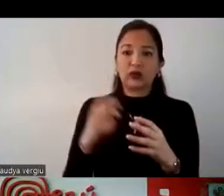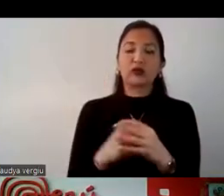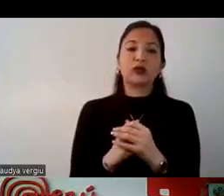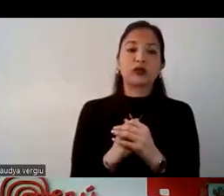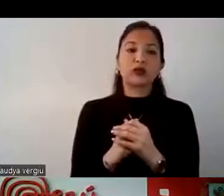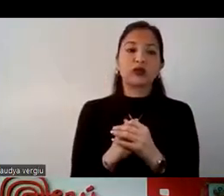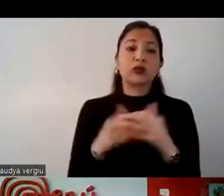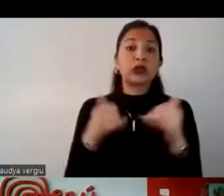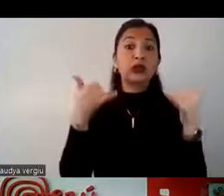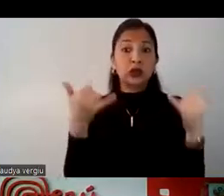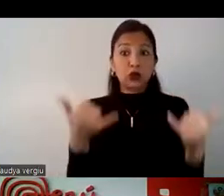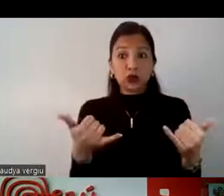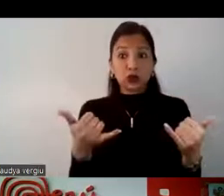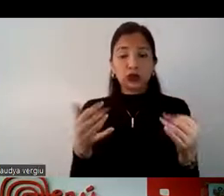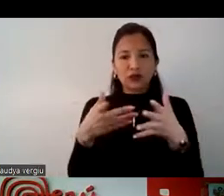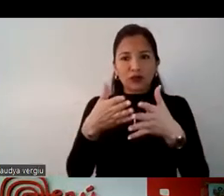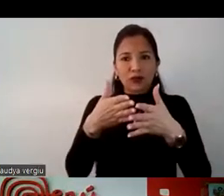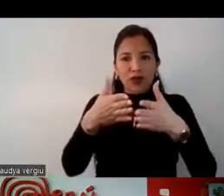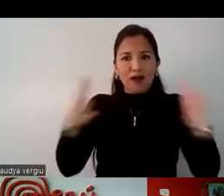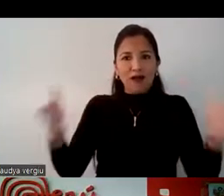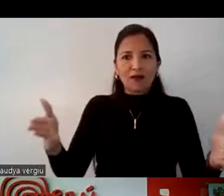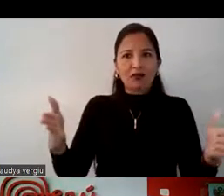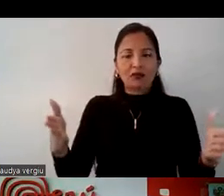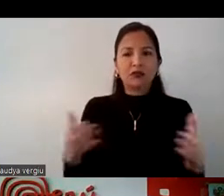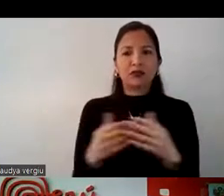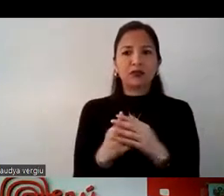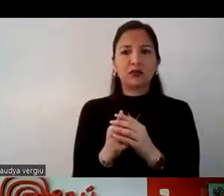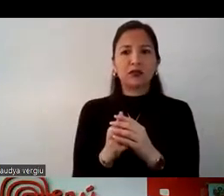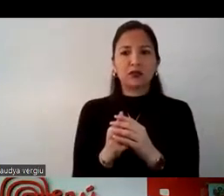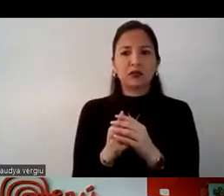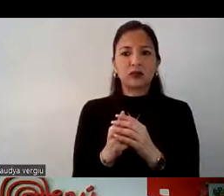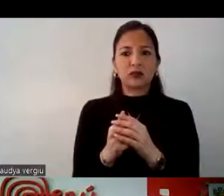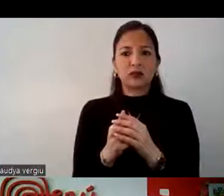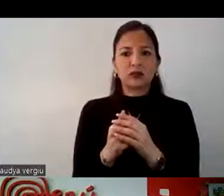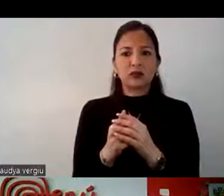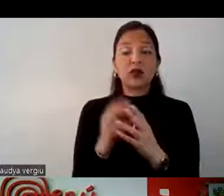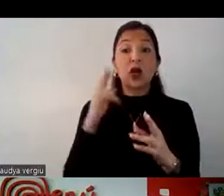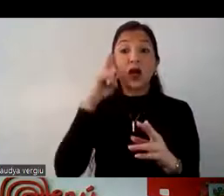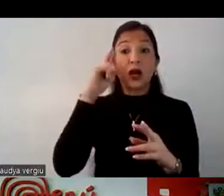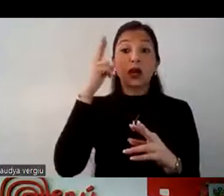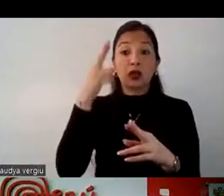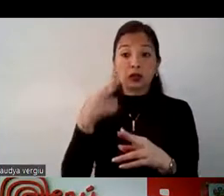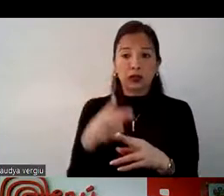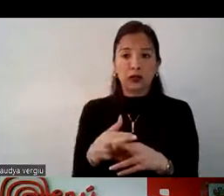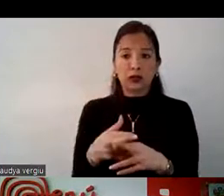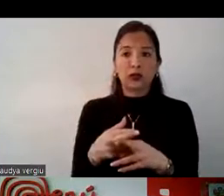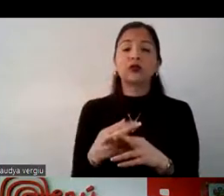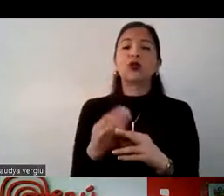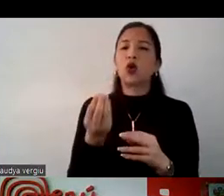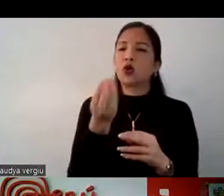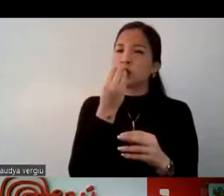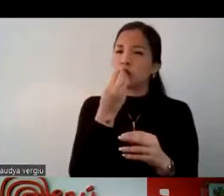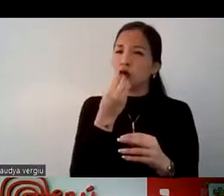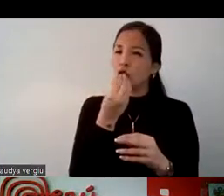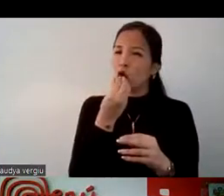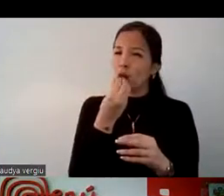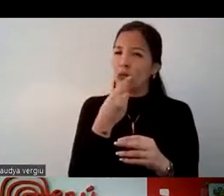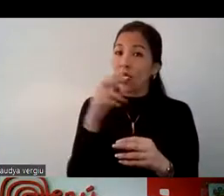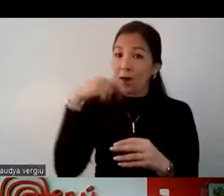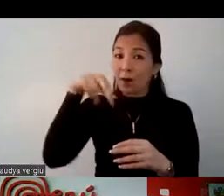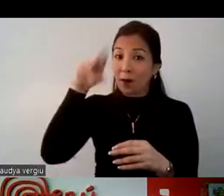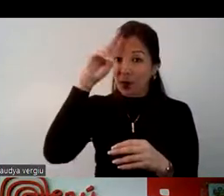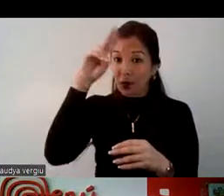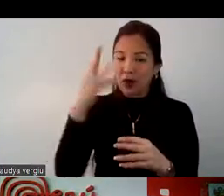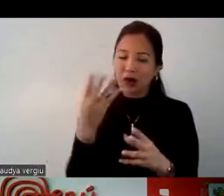Entonces, ellos están muy abiertos a probarla, ¿ok? Nos respetan mucho, quieren mucho la comida peruana. Tanto así,